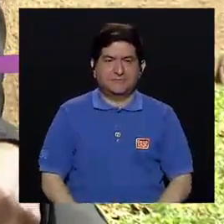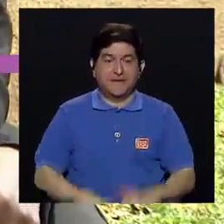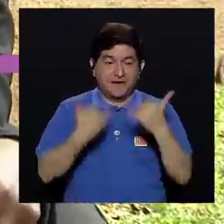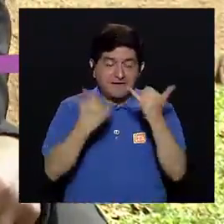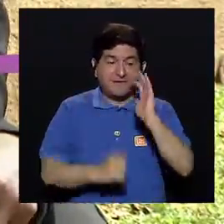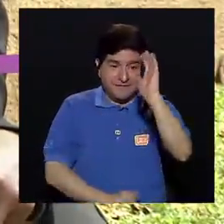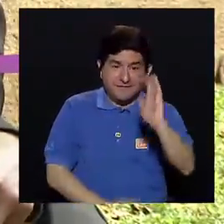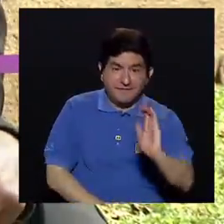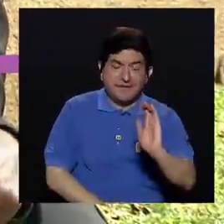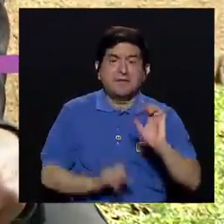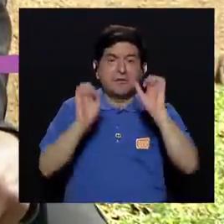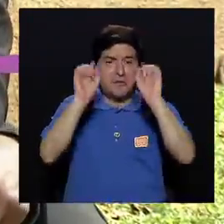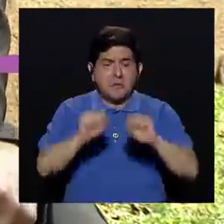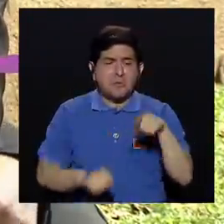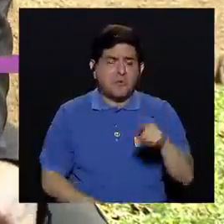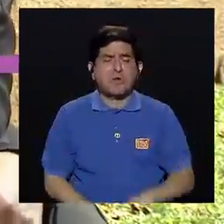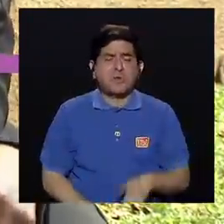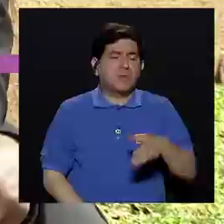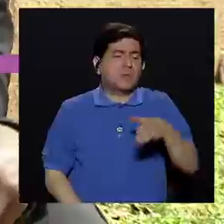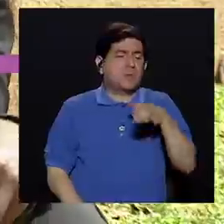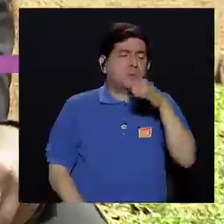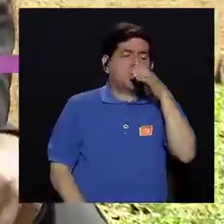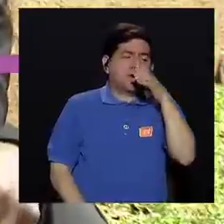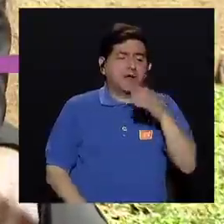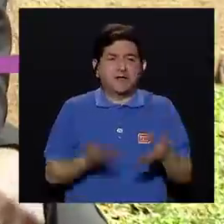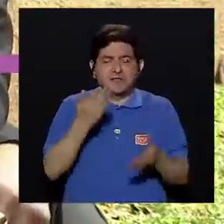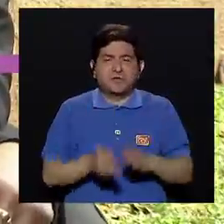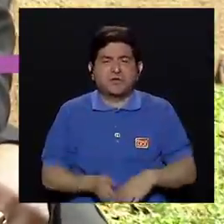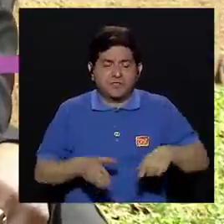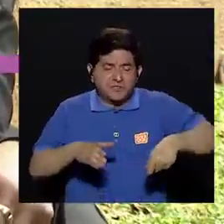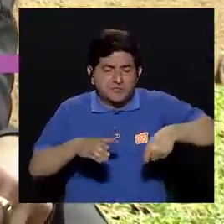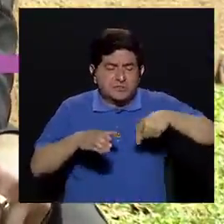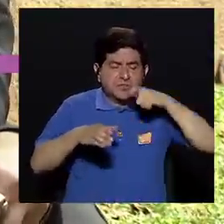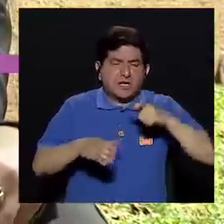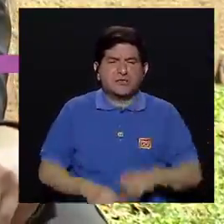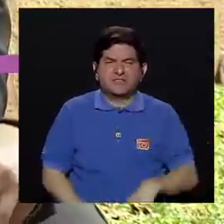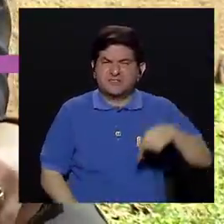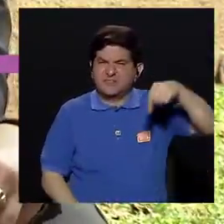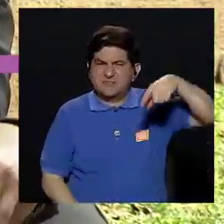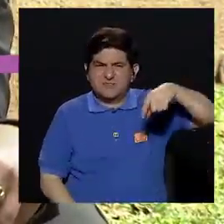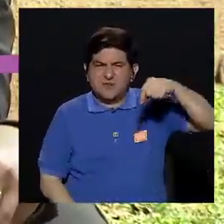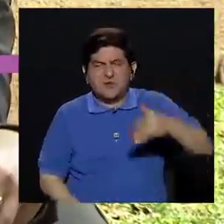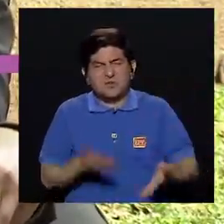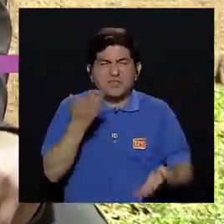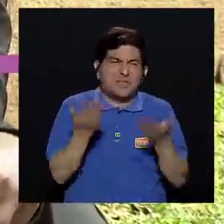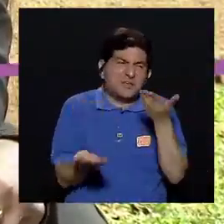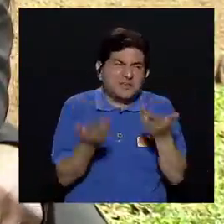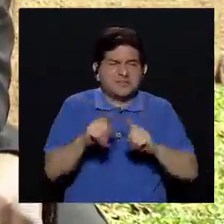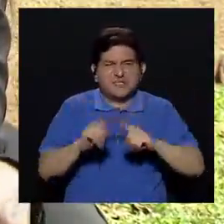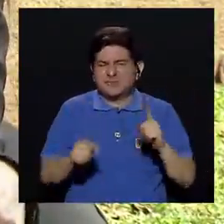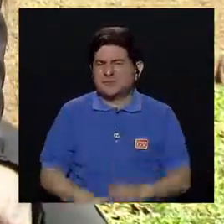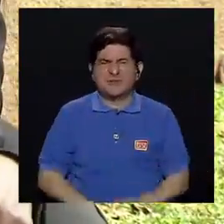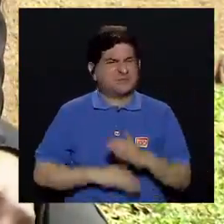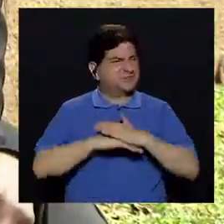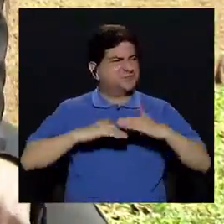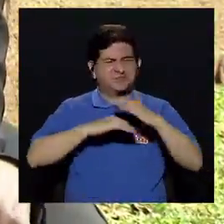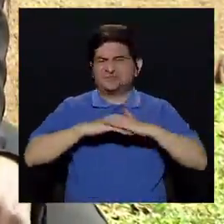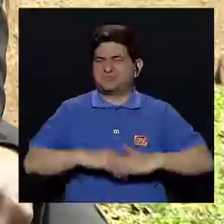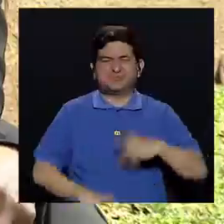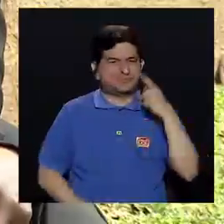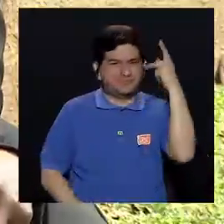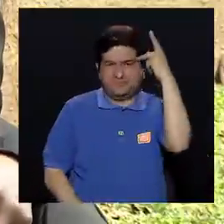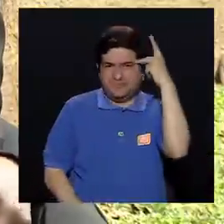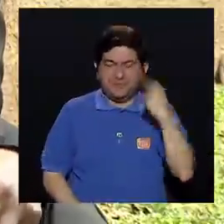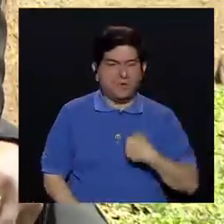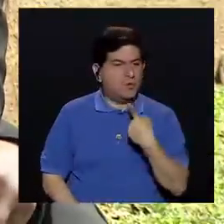ya el niño pues puede coger un vasito puede coger una cucharita ya un gotero pues se le puede mandar pero es más incómodo para los padres